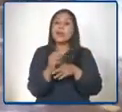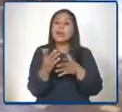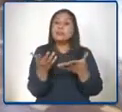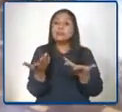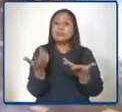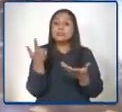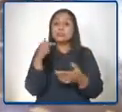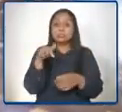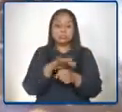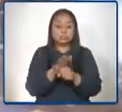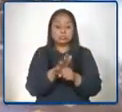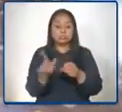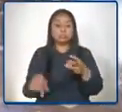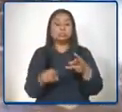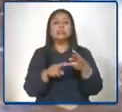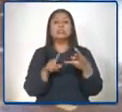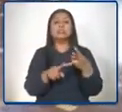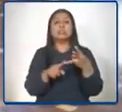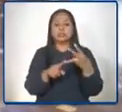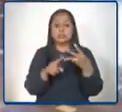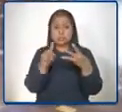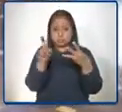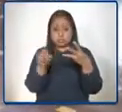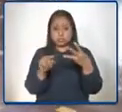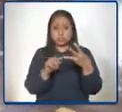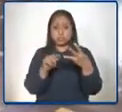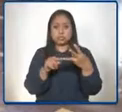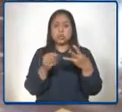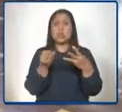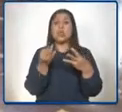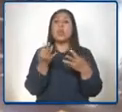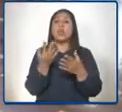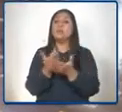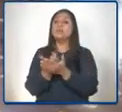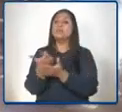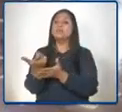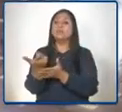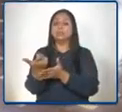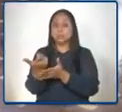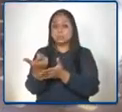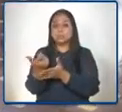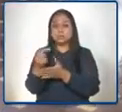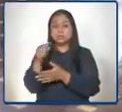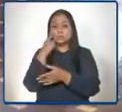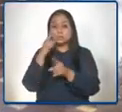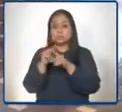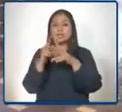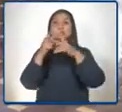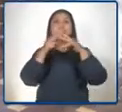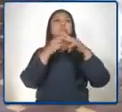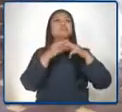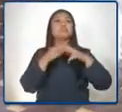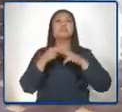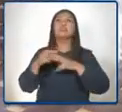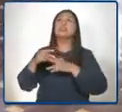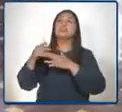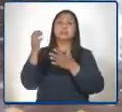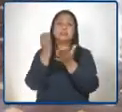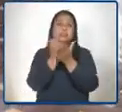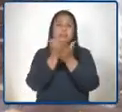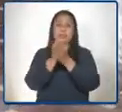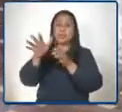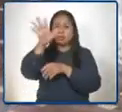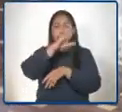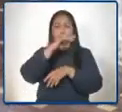la tercera sería de cuánto es el monto que asciende en el remozamiento de centros educativos y